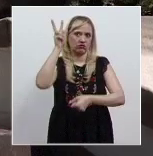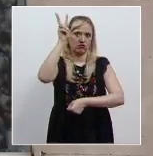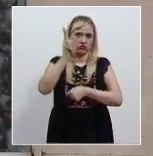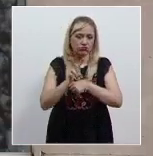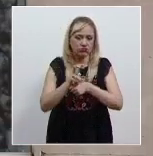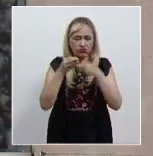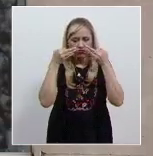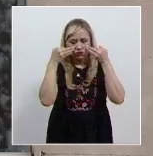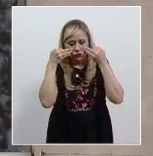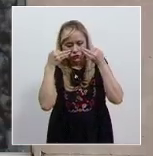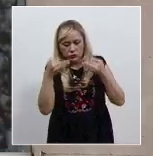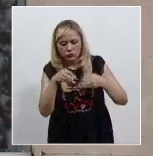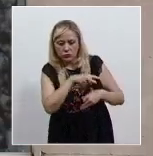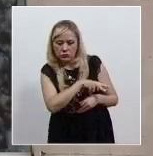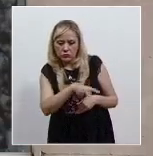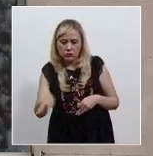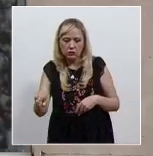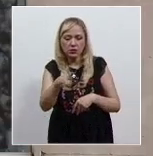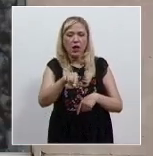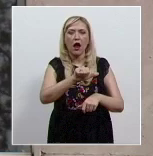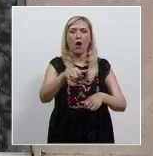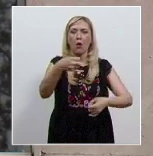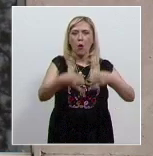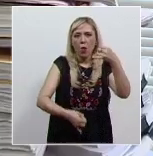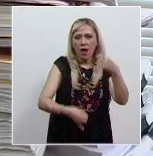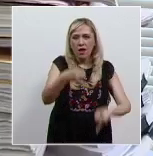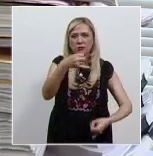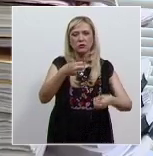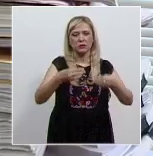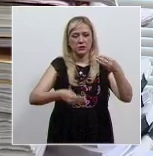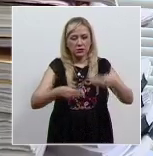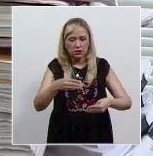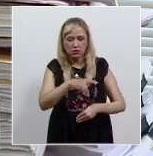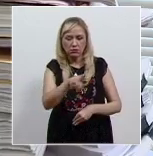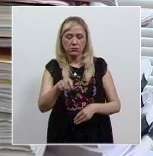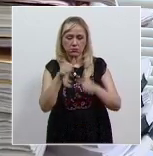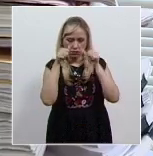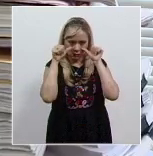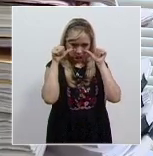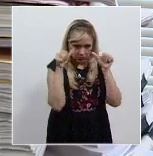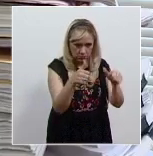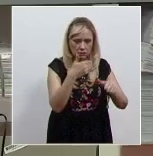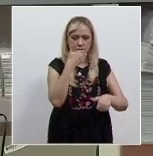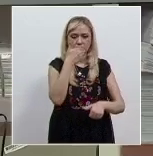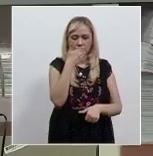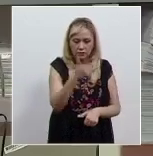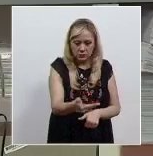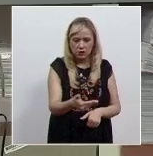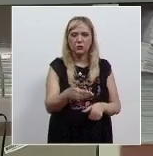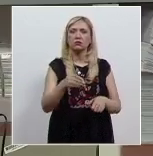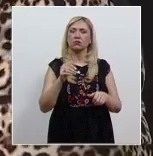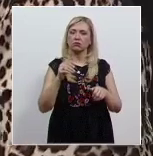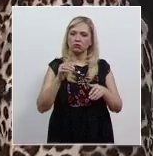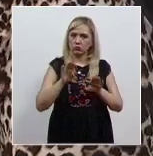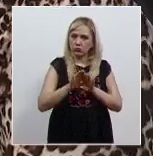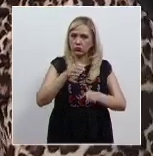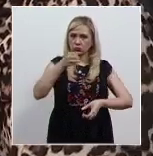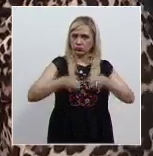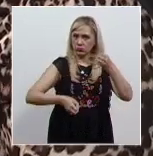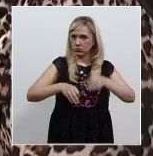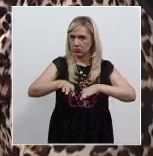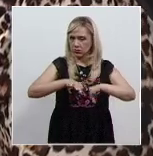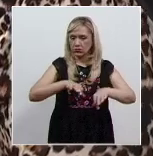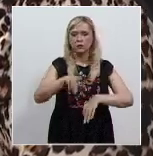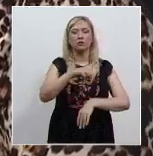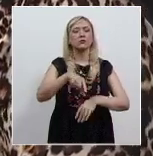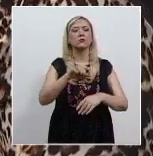garantizar que las personas, independientemente de su condición social, ideología o religión, obtenga justicia, además de